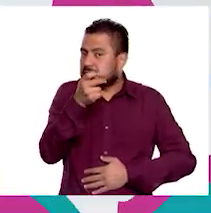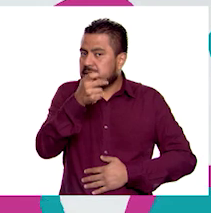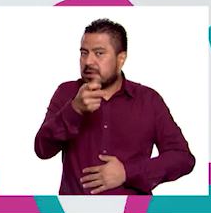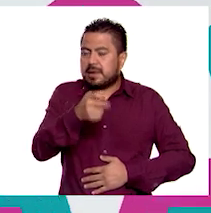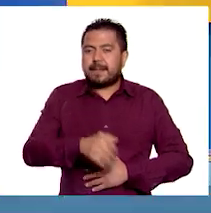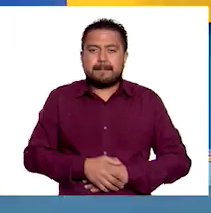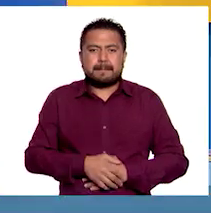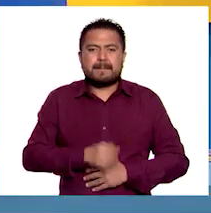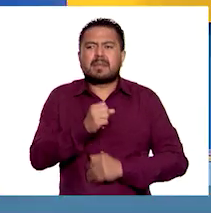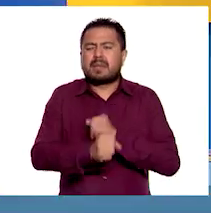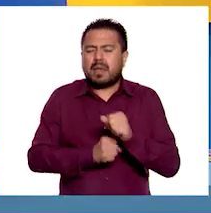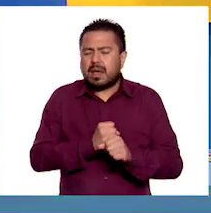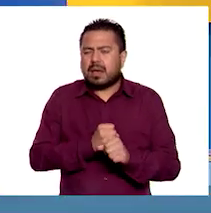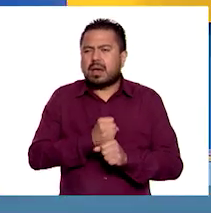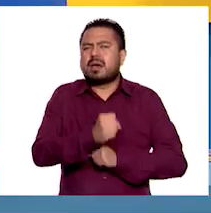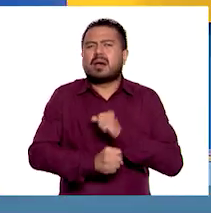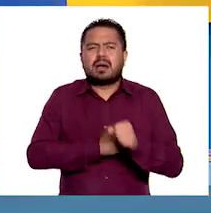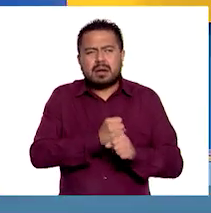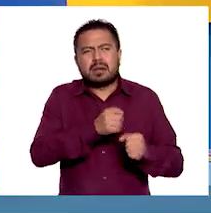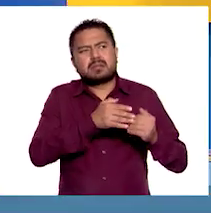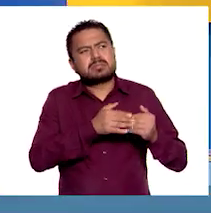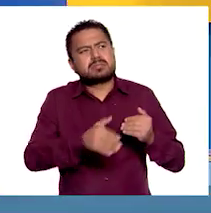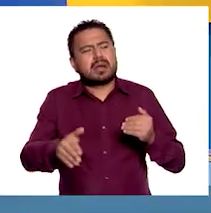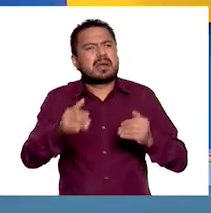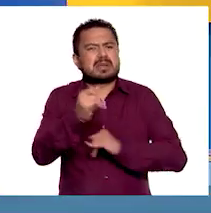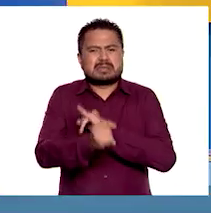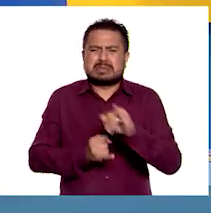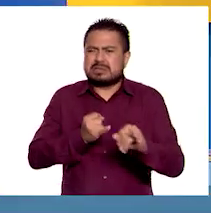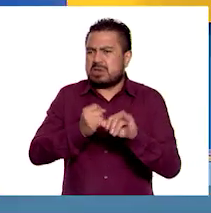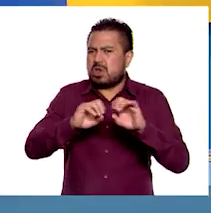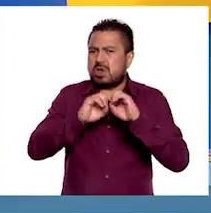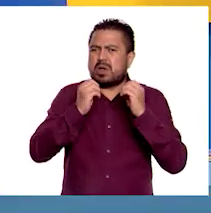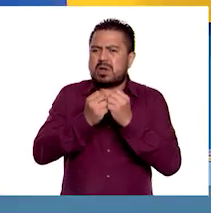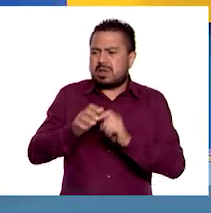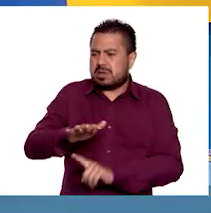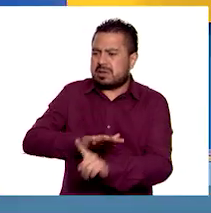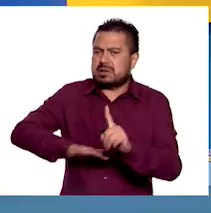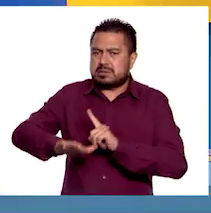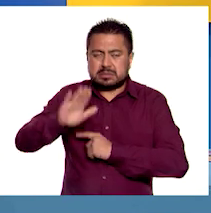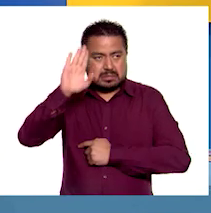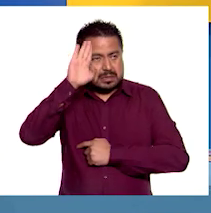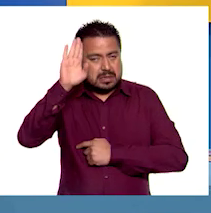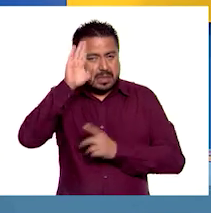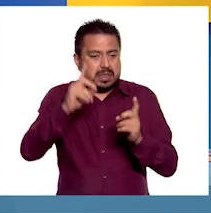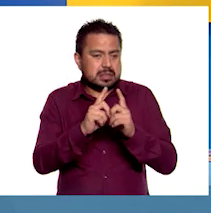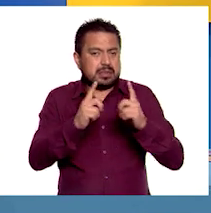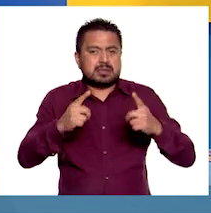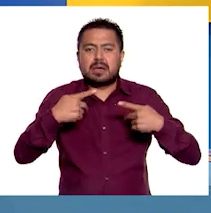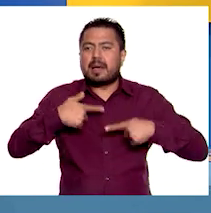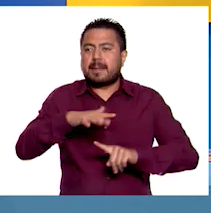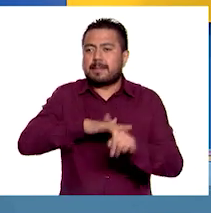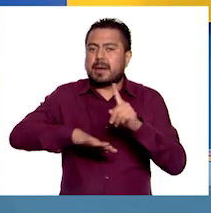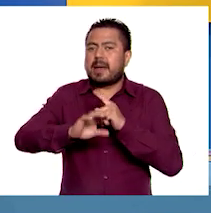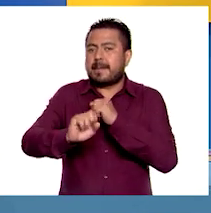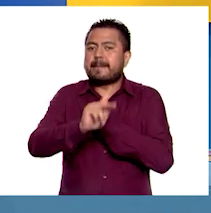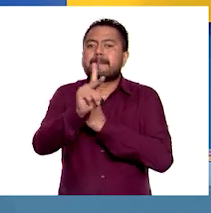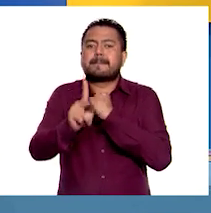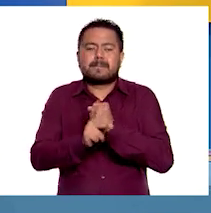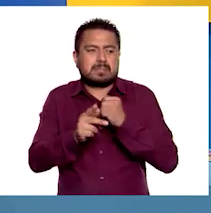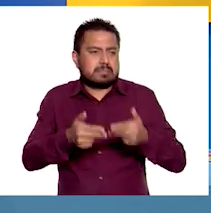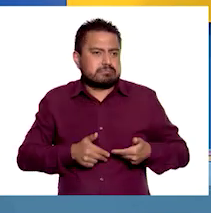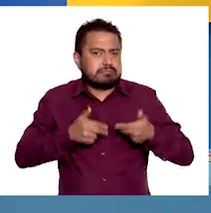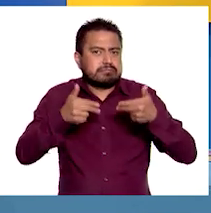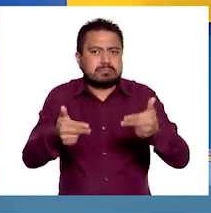Por muchos años, diversos organismos internacionales consideraron que el desarrollo de las personas y los países se